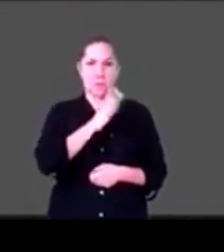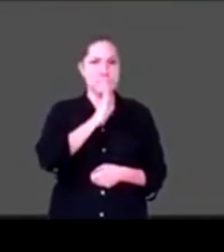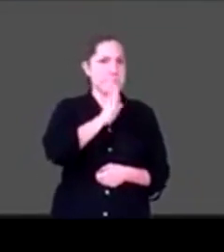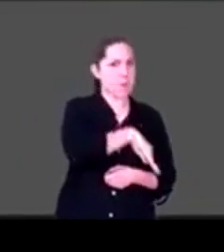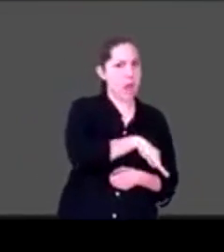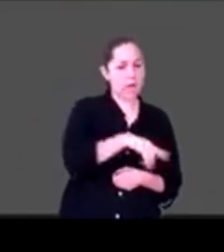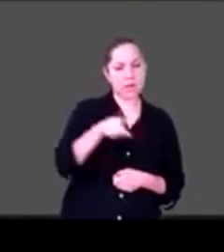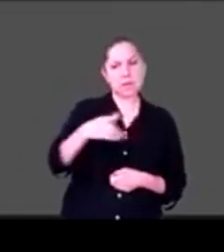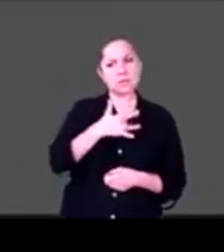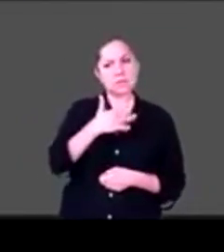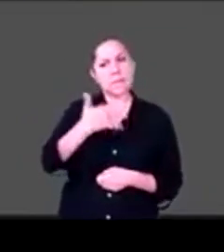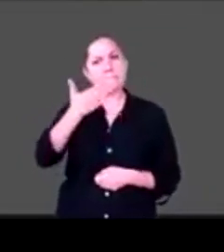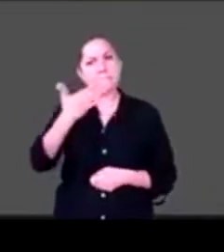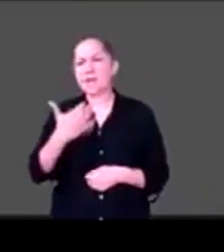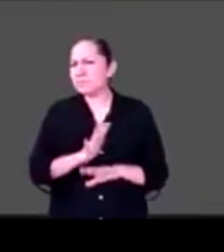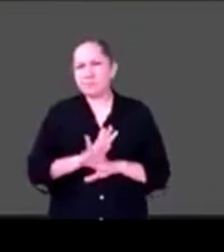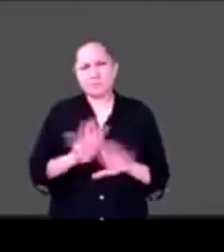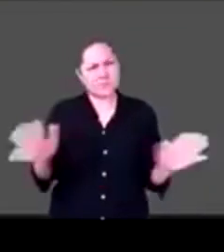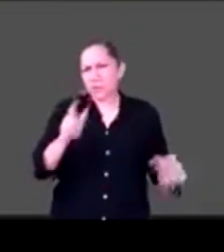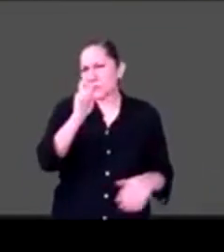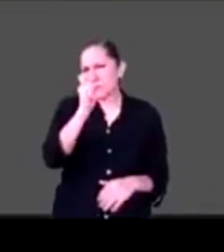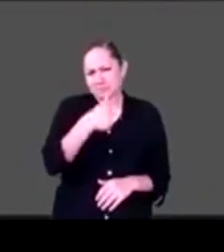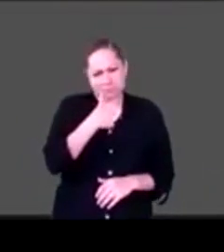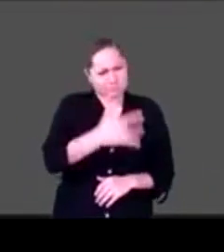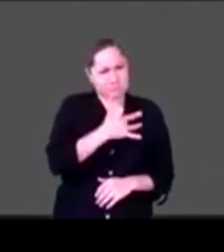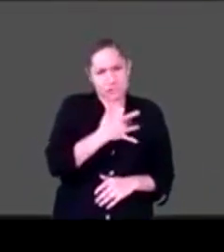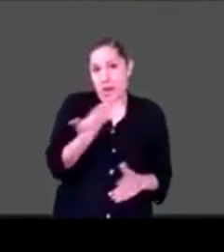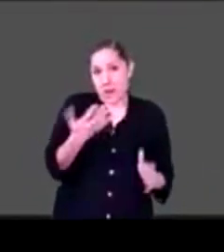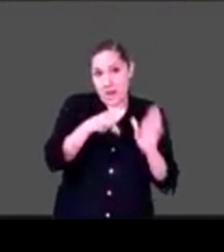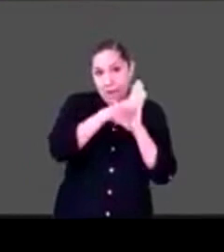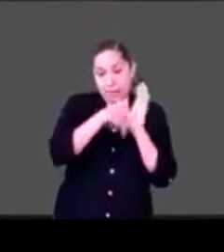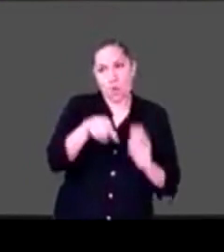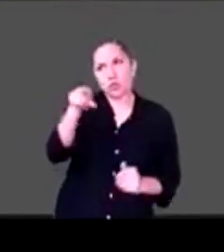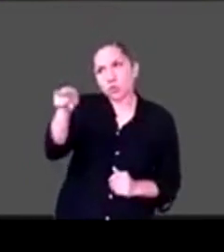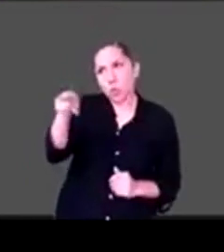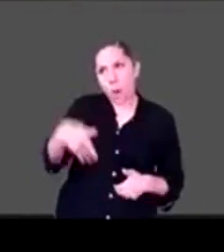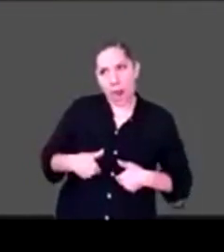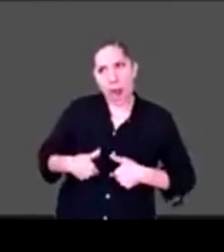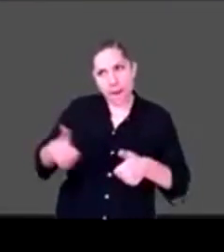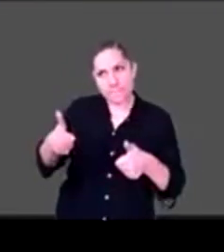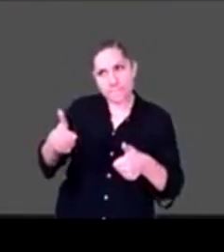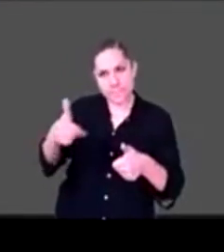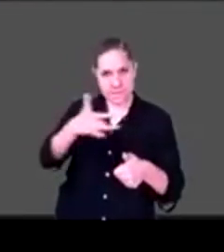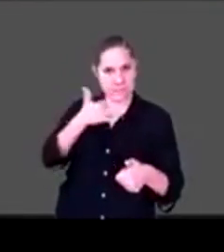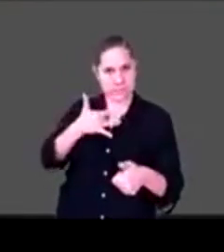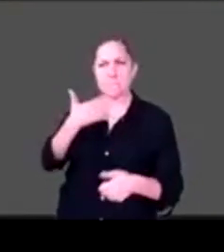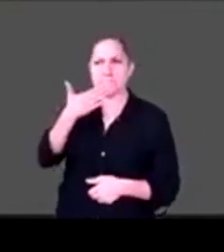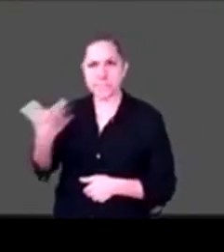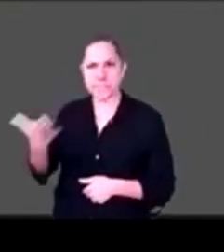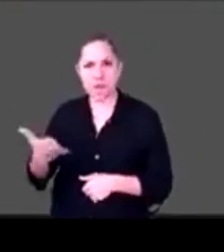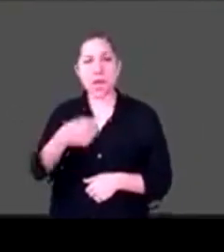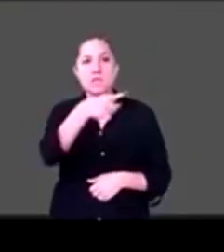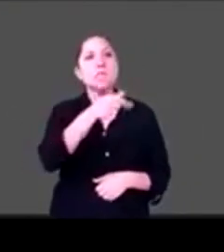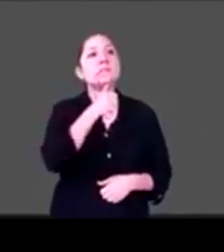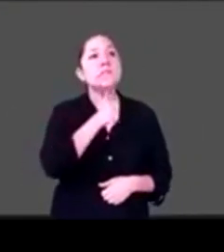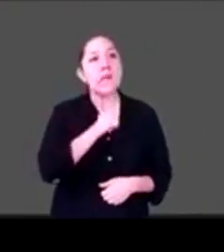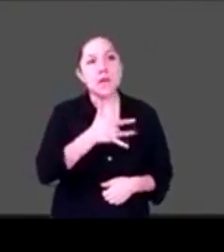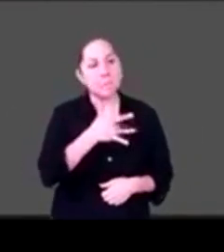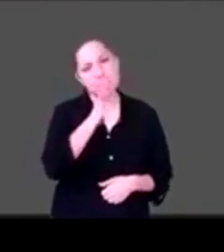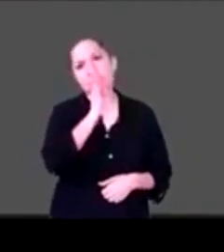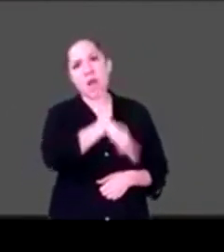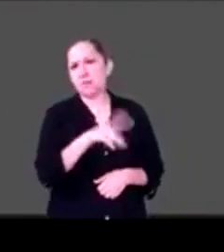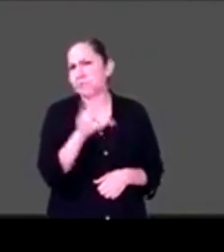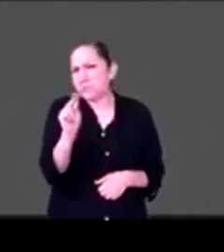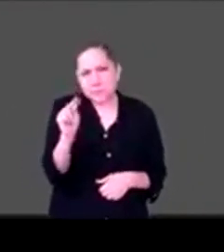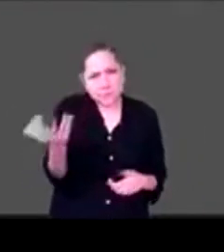punto. Es como decir, está muy bien que tengas hambre pero está muy mal que tengas sed. No, no, no. A ver, estás triste, está bien que estés triste. Lo que toca es estar